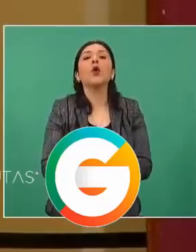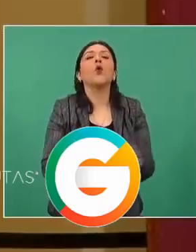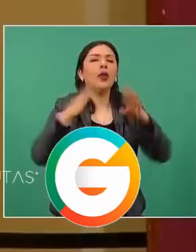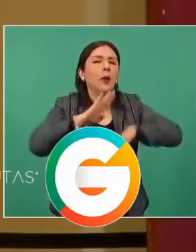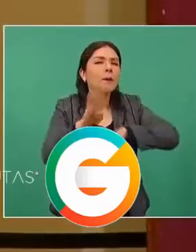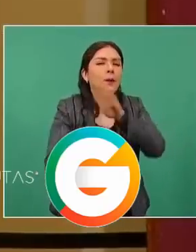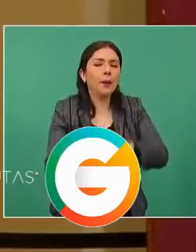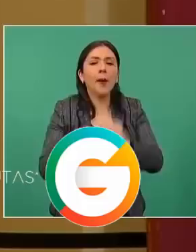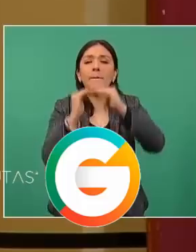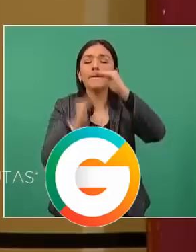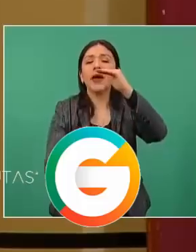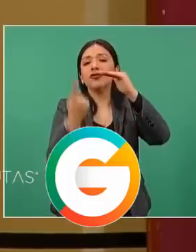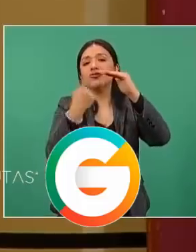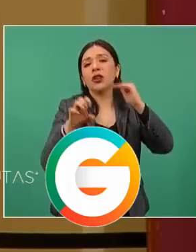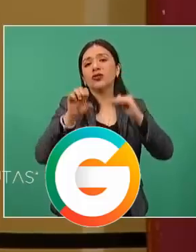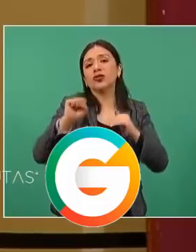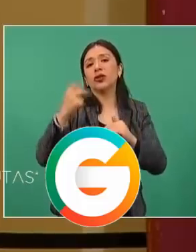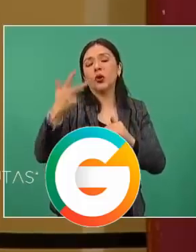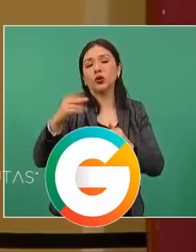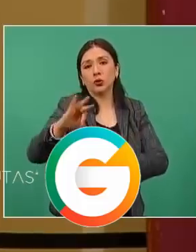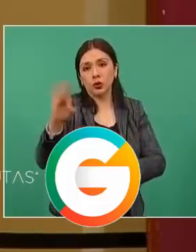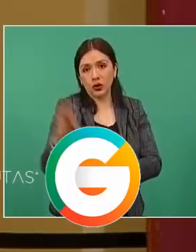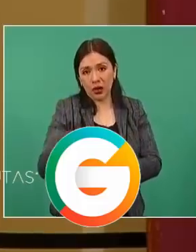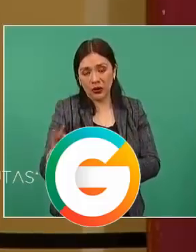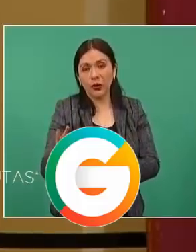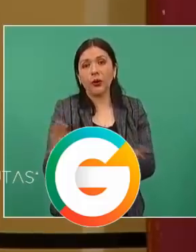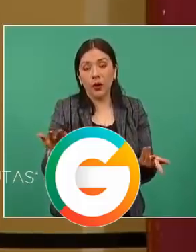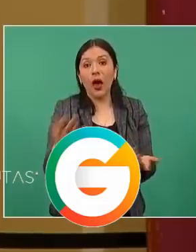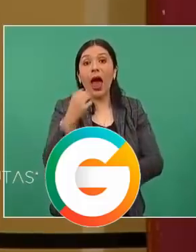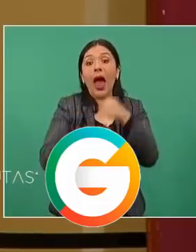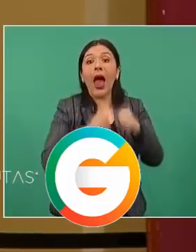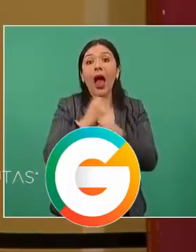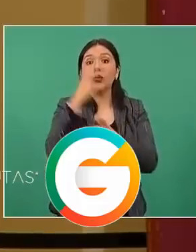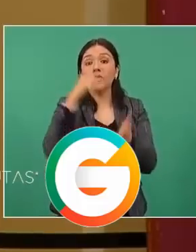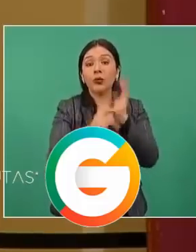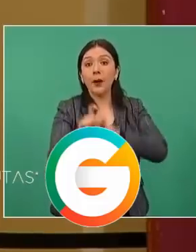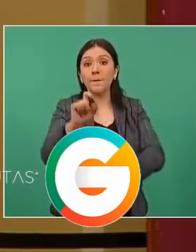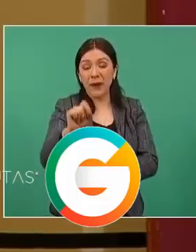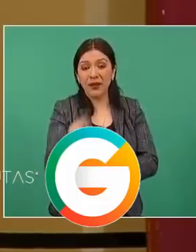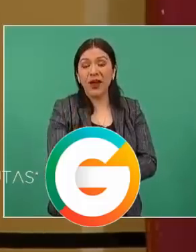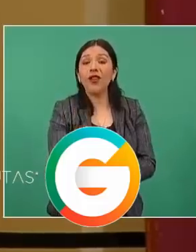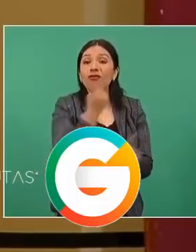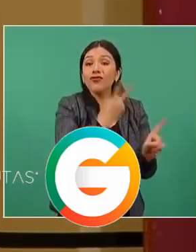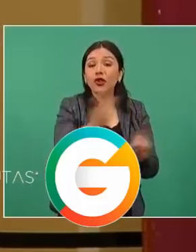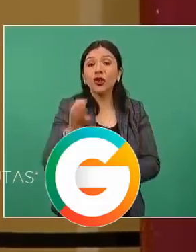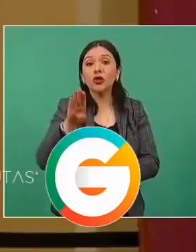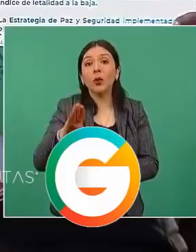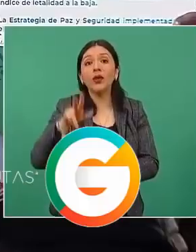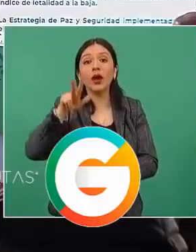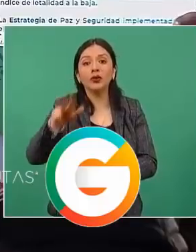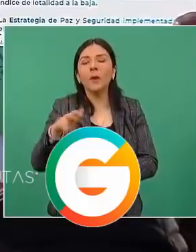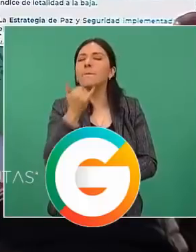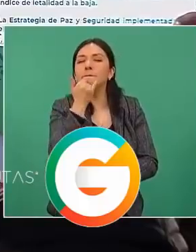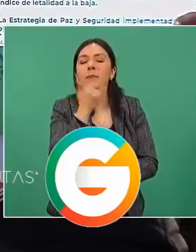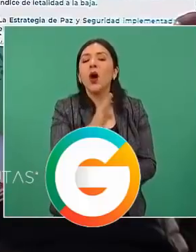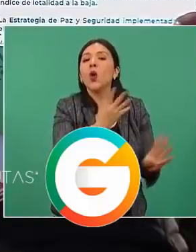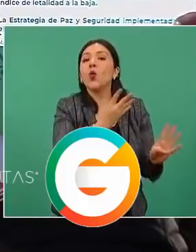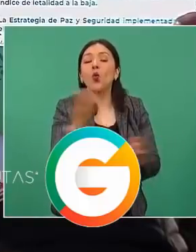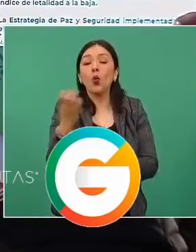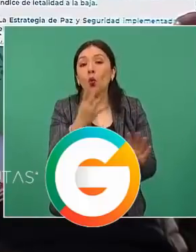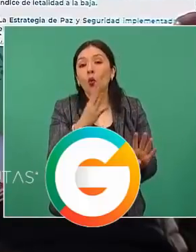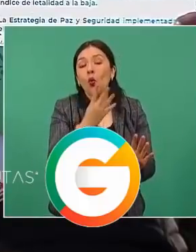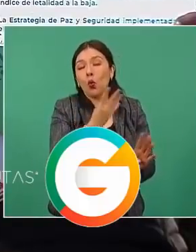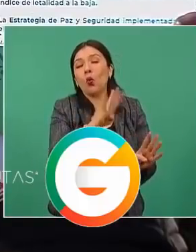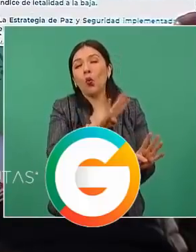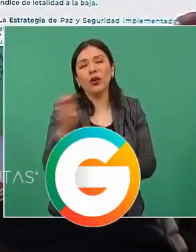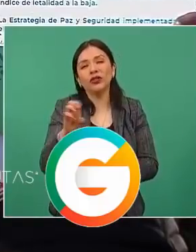fue de menos 168. Y en el 2020, 298, perdón, 472